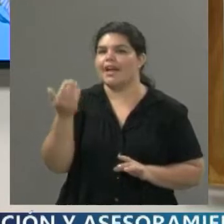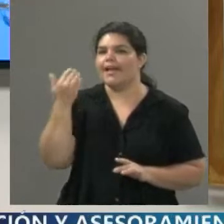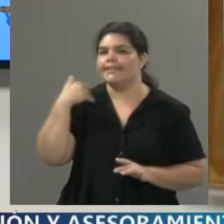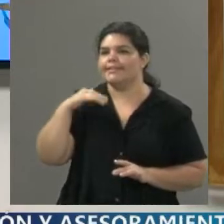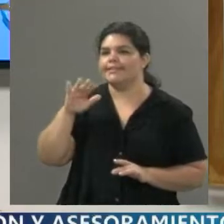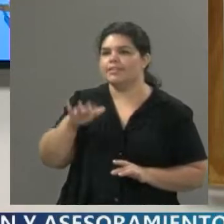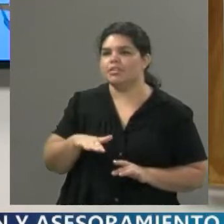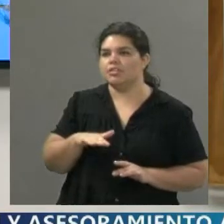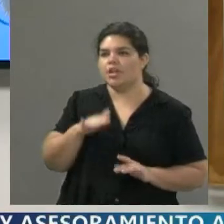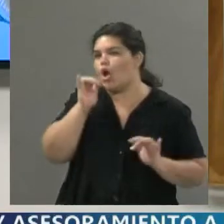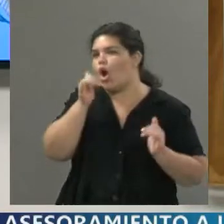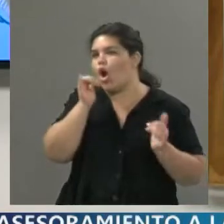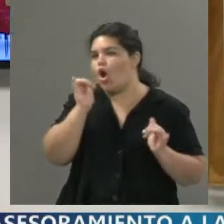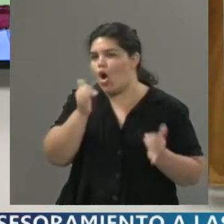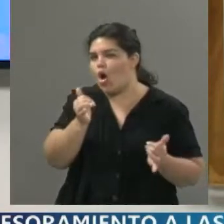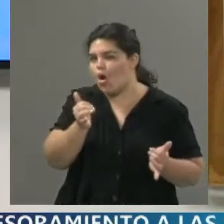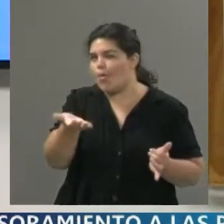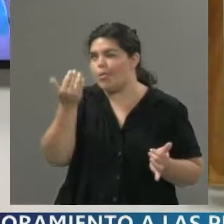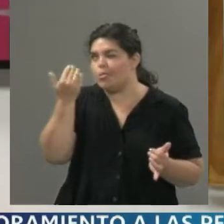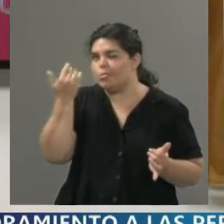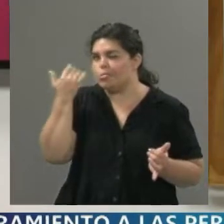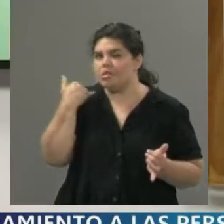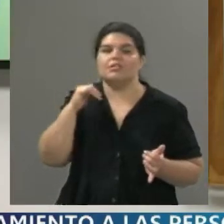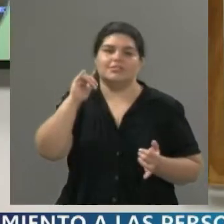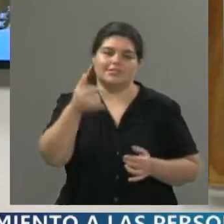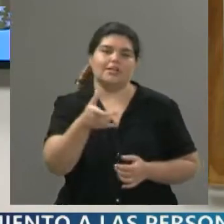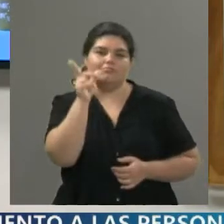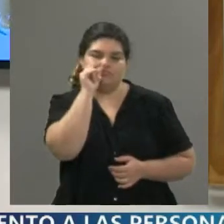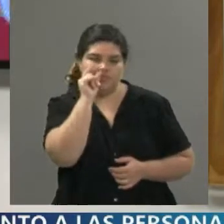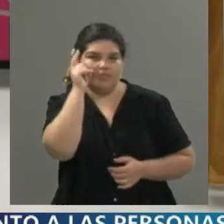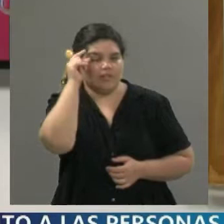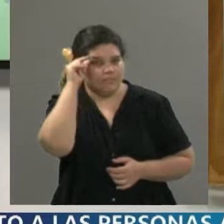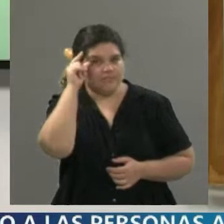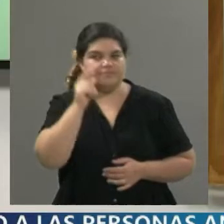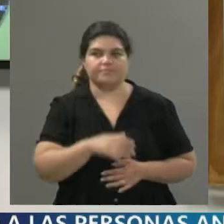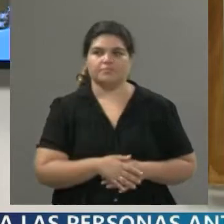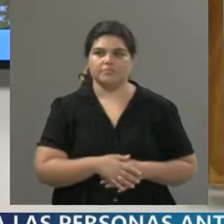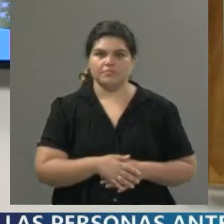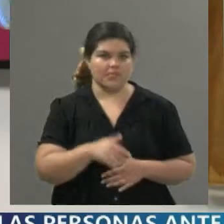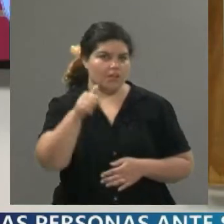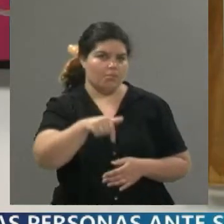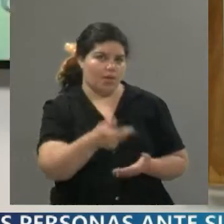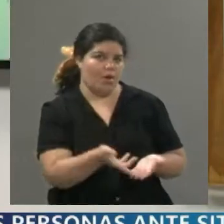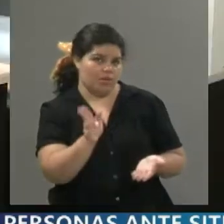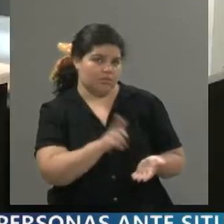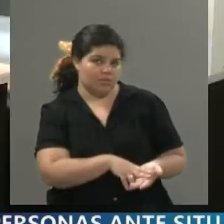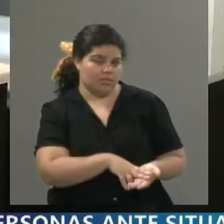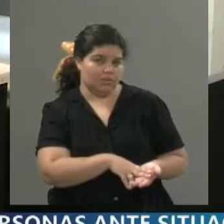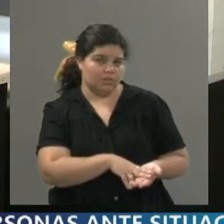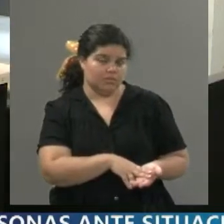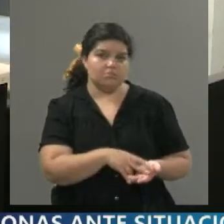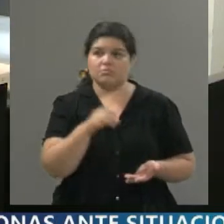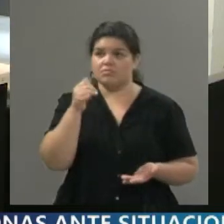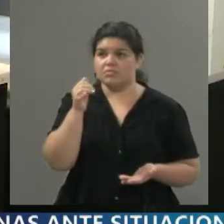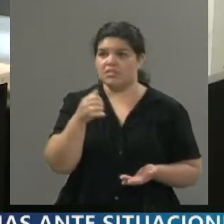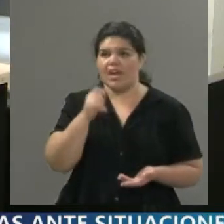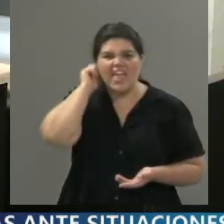muy Hace mucho tiempo, mucho tiempo. Y después maduró. Después maduré, no, más o menos, pero... estoy usando ahora de nuevo, ¿viste? Muchísimo. Muchísimo.